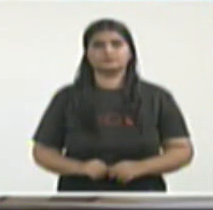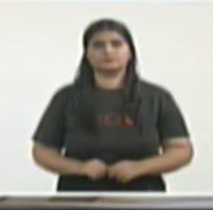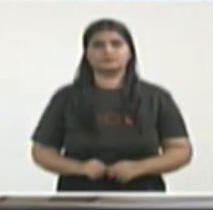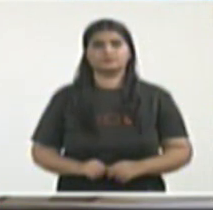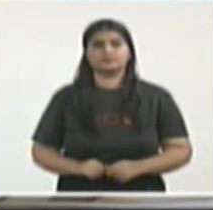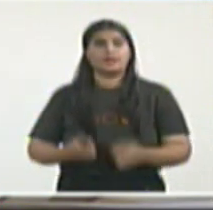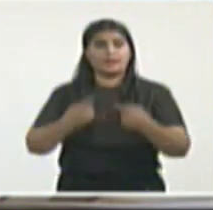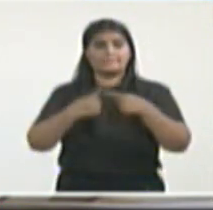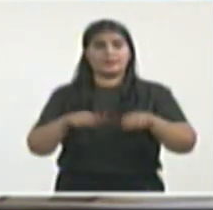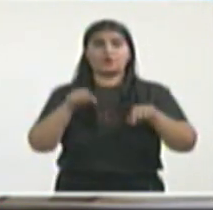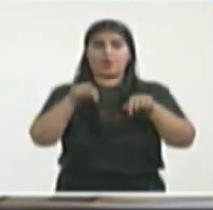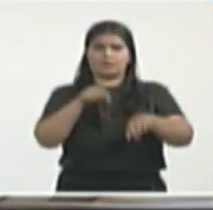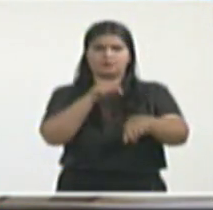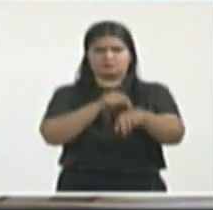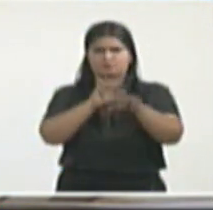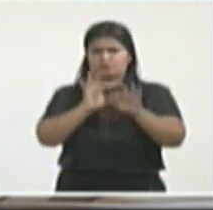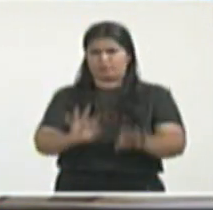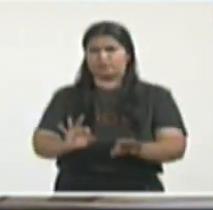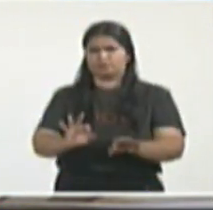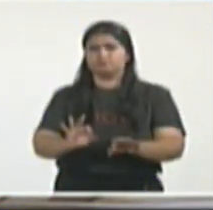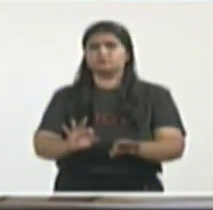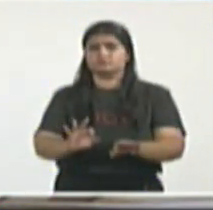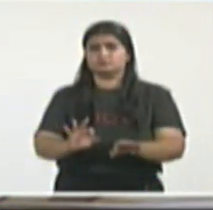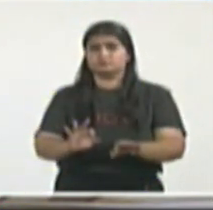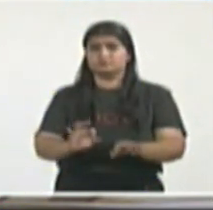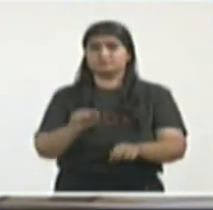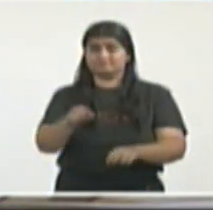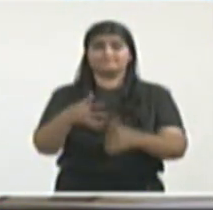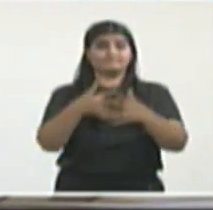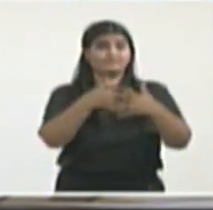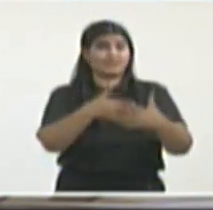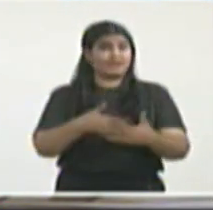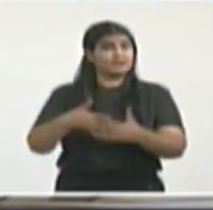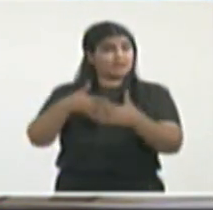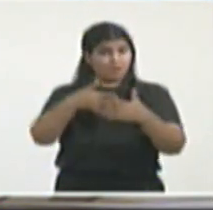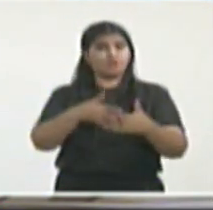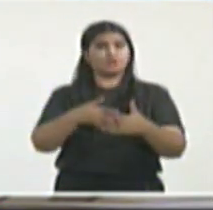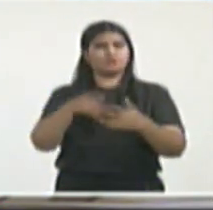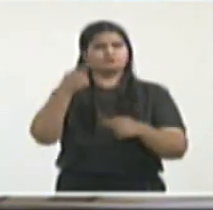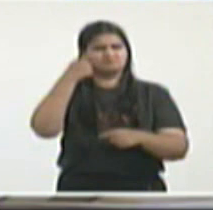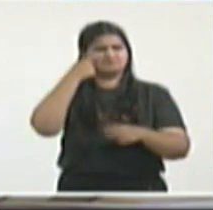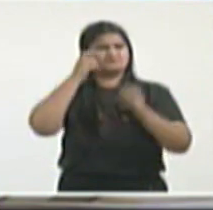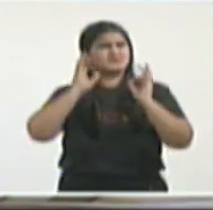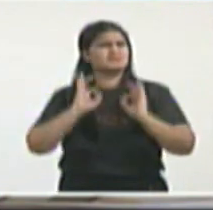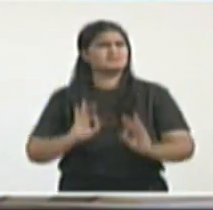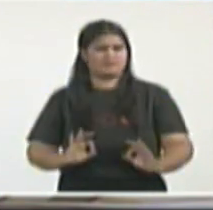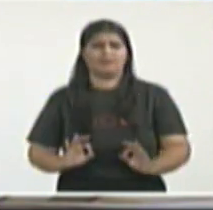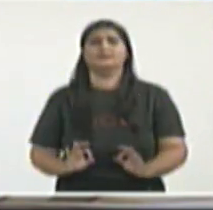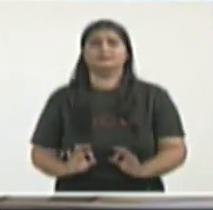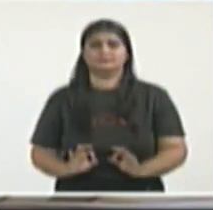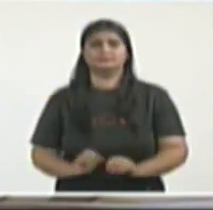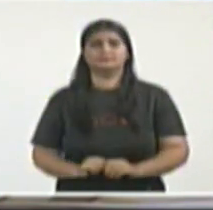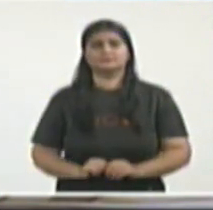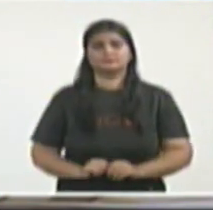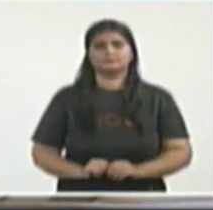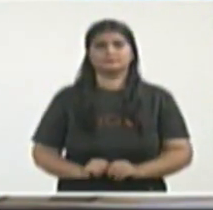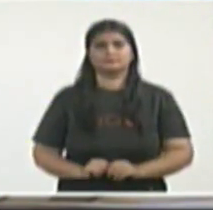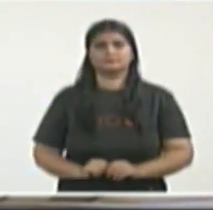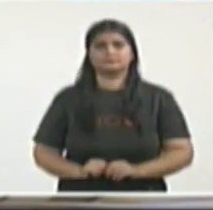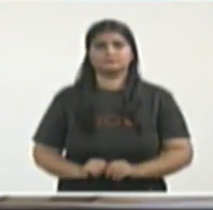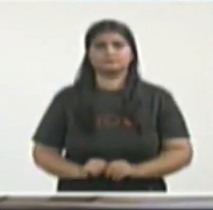emplazo al gobierno de los Estados Unidos a que reconozca o desmienta que la empresa, la